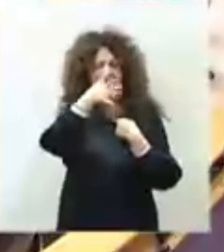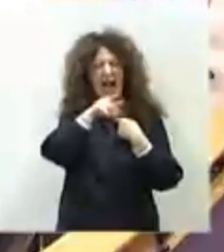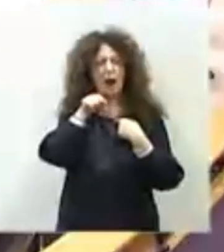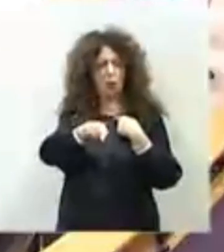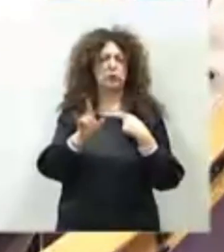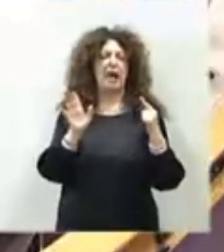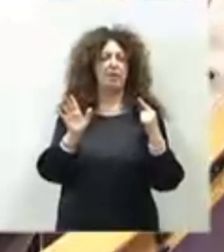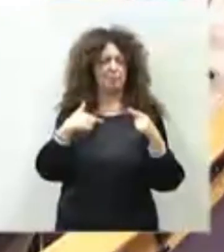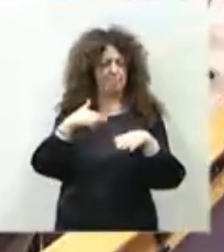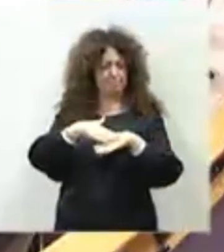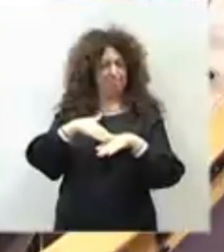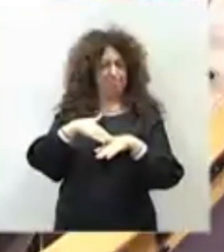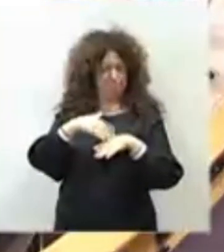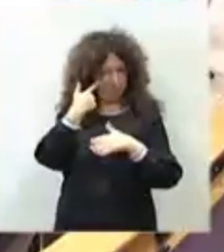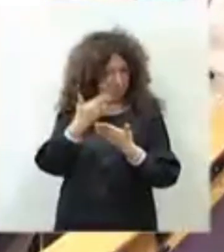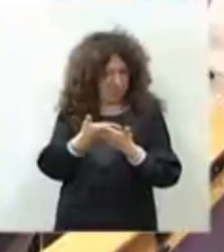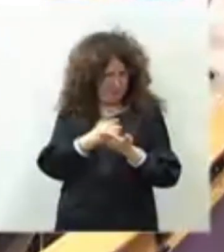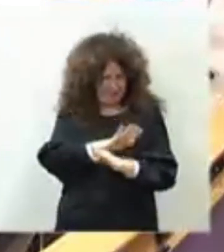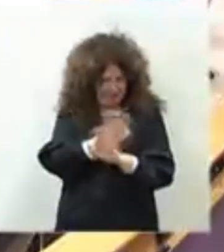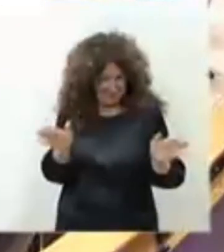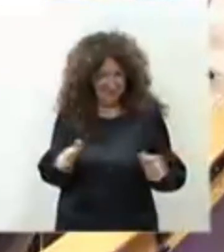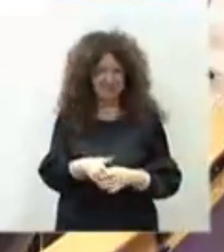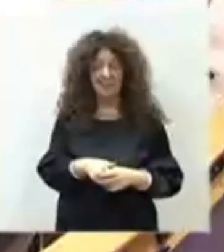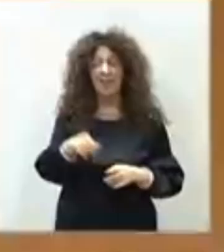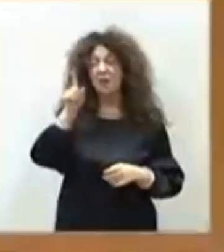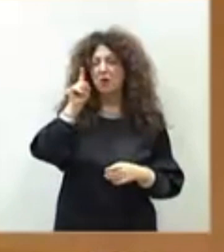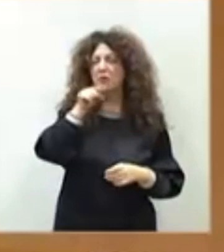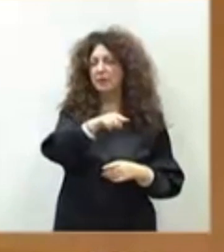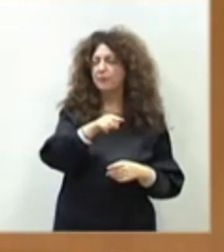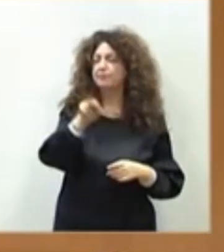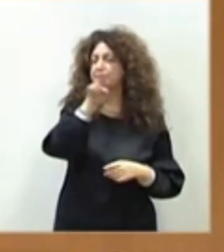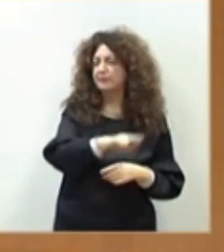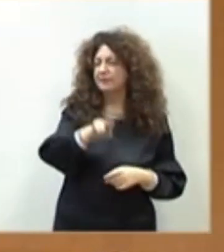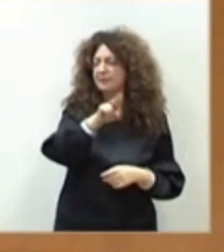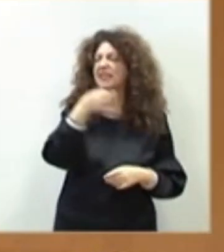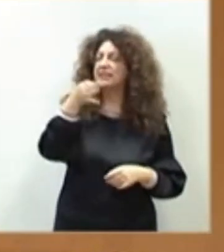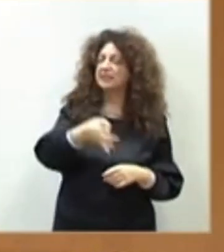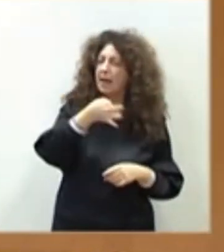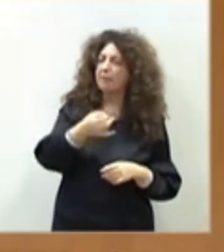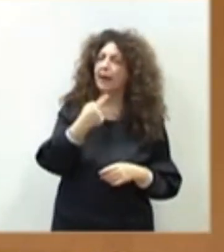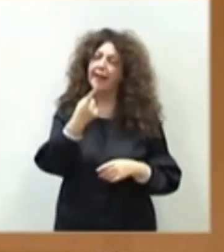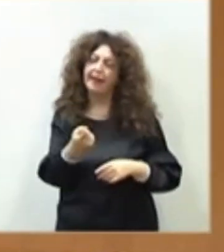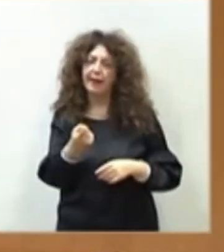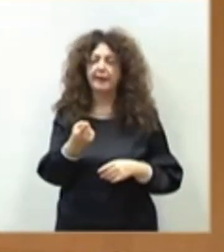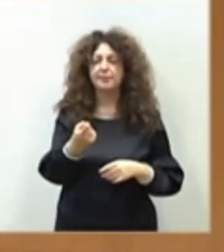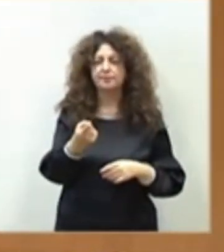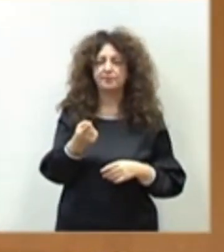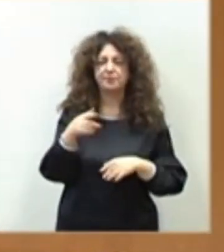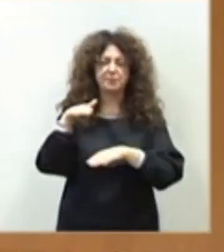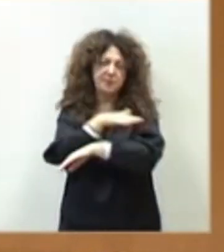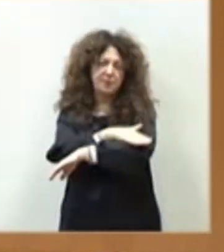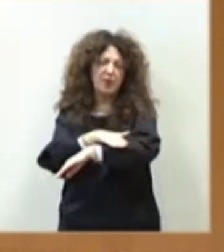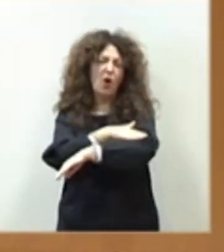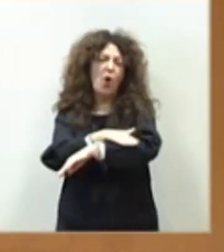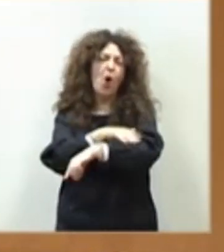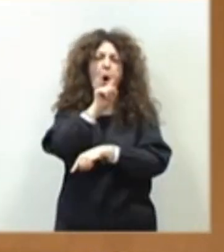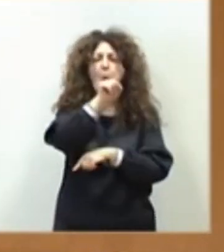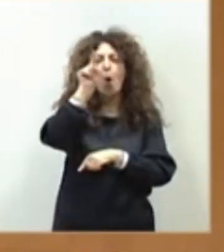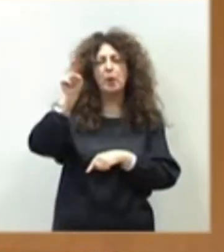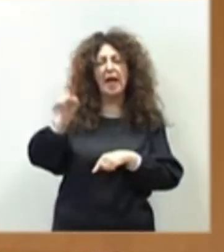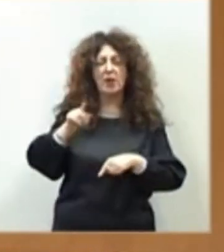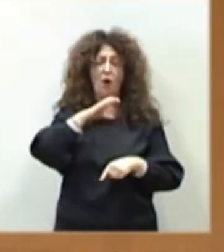Y no sé por qué usted se empeña siempre que sube aquí a cuestionar los gobiernos en las comunidades